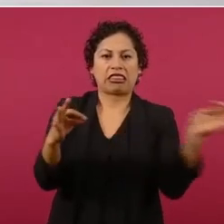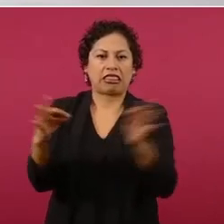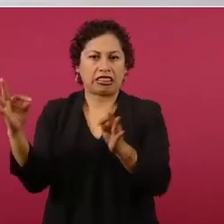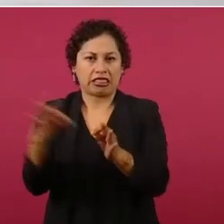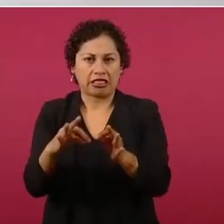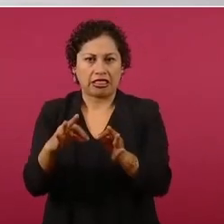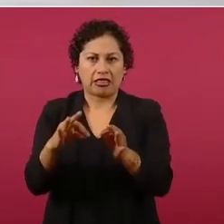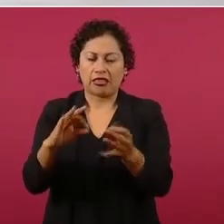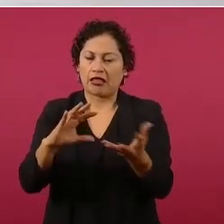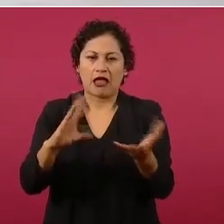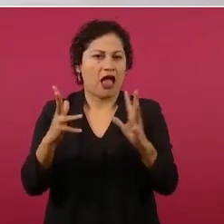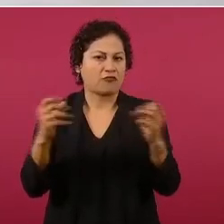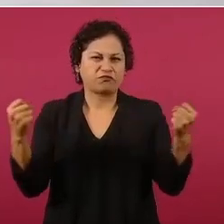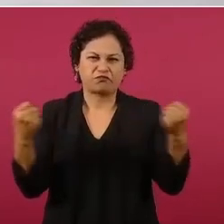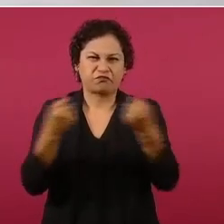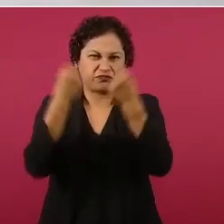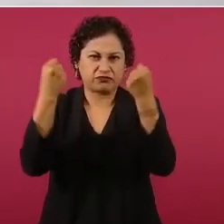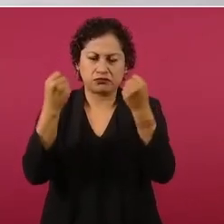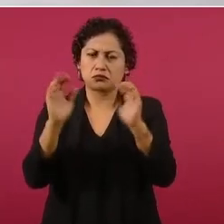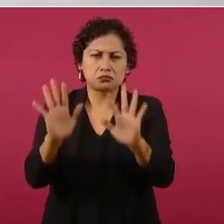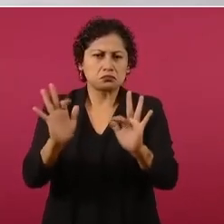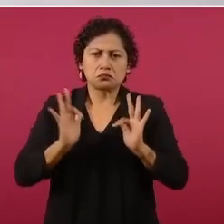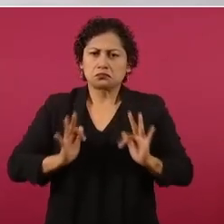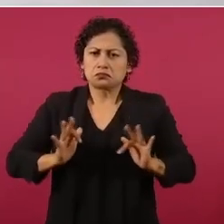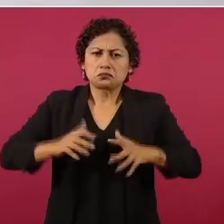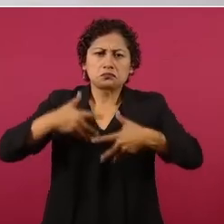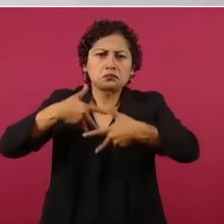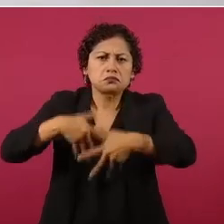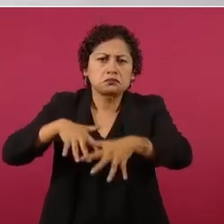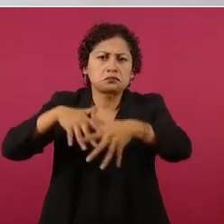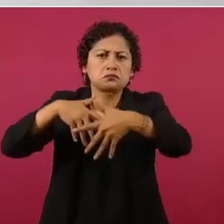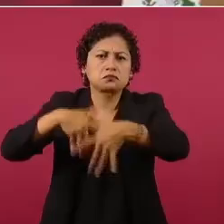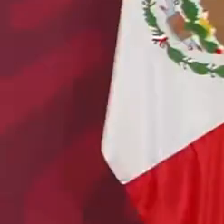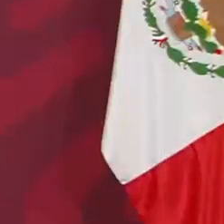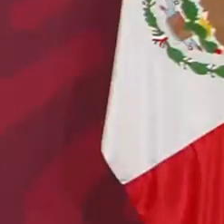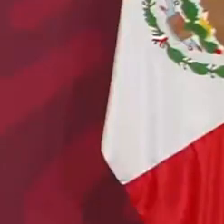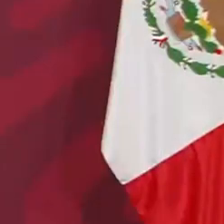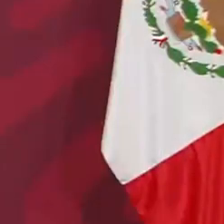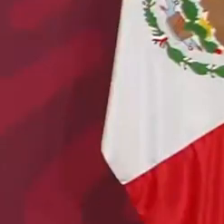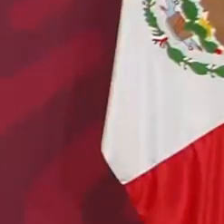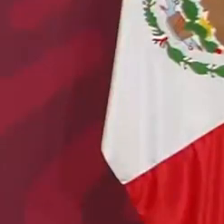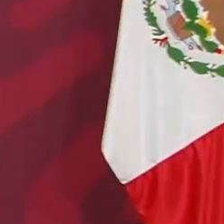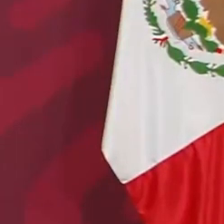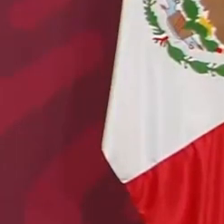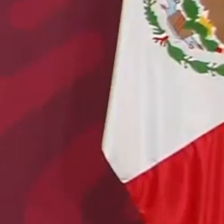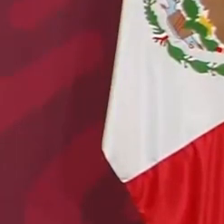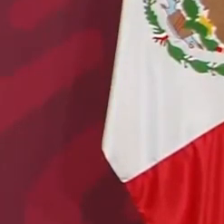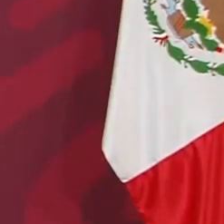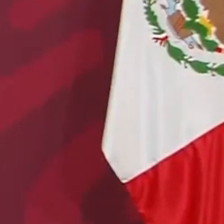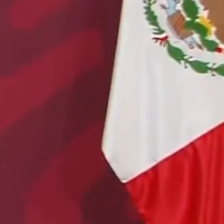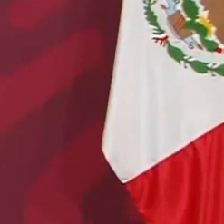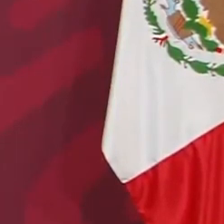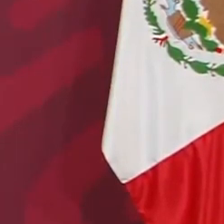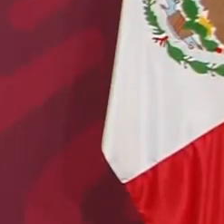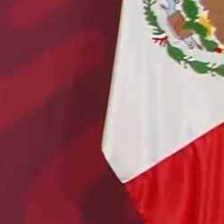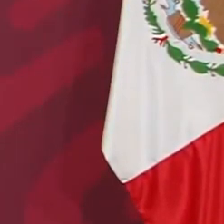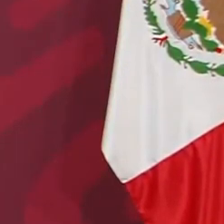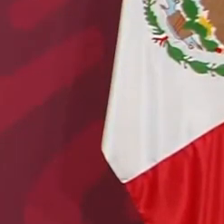puedan llegar al Zócalo sin ningún problema. Y hago un llamado a